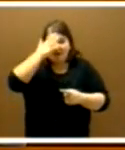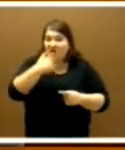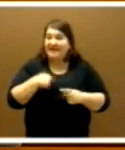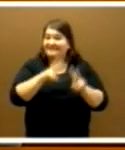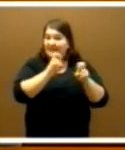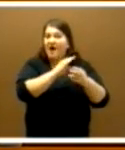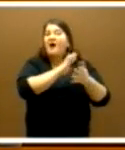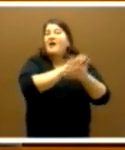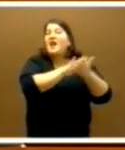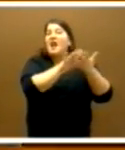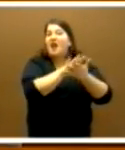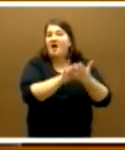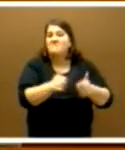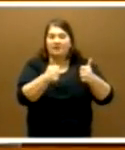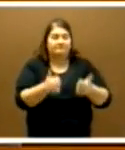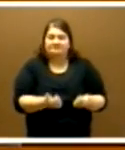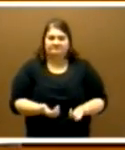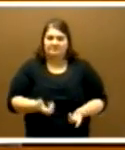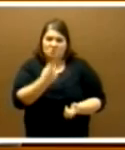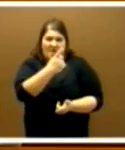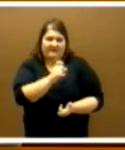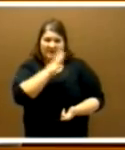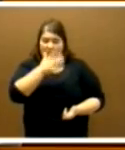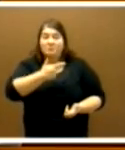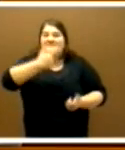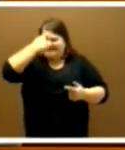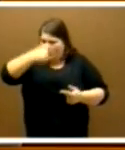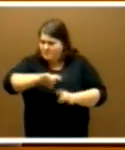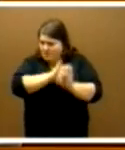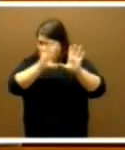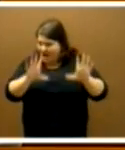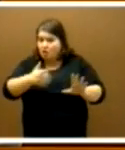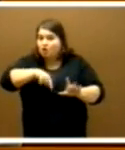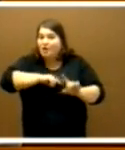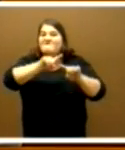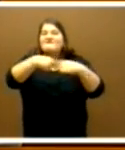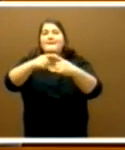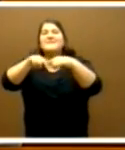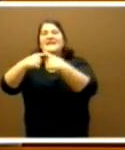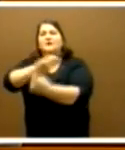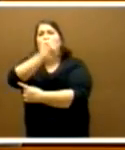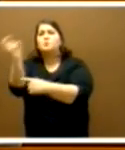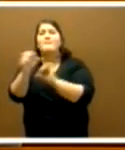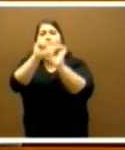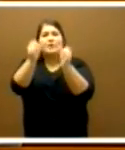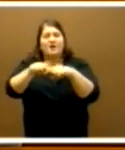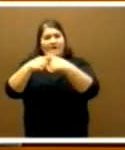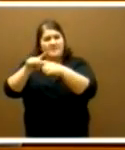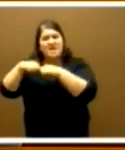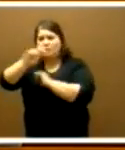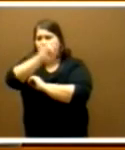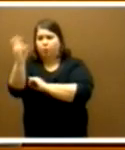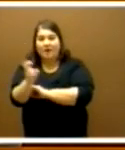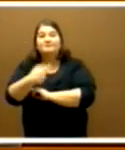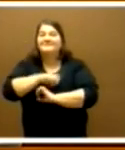que está claro que nosotros defendemos a la familia, a las familias, a todos los modelos de familia, y también